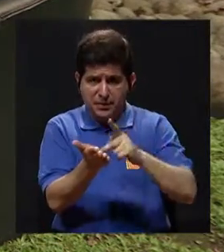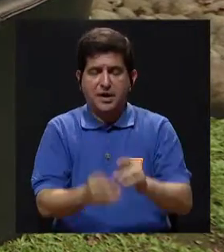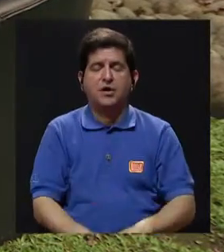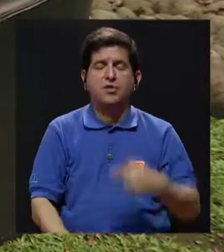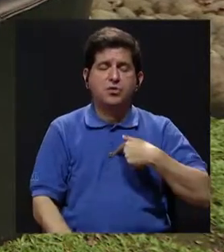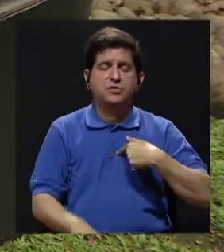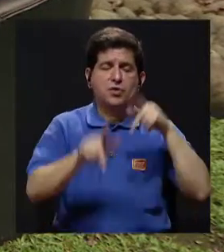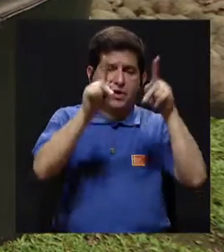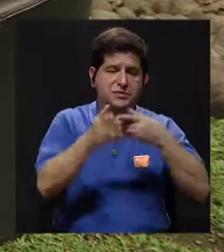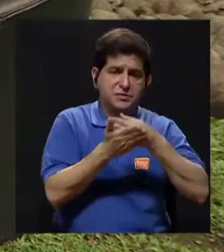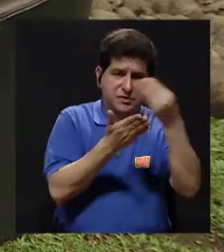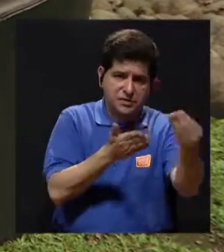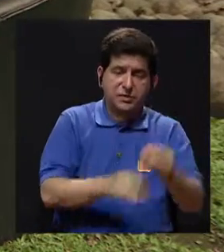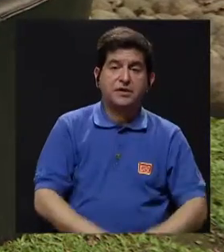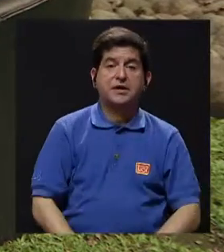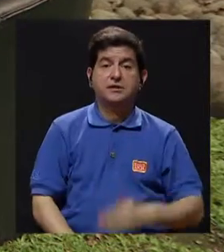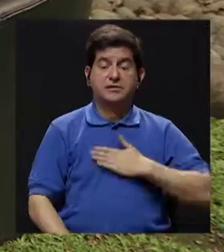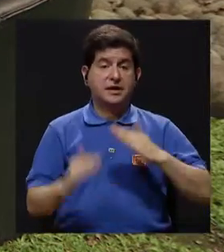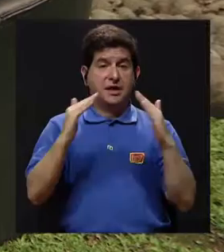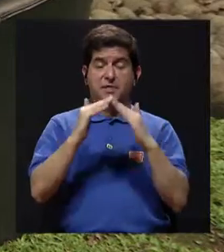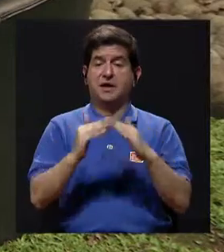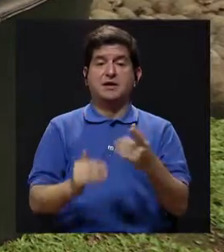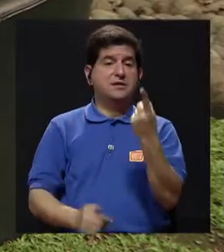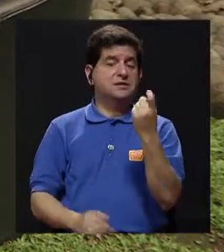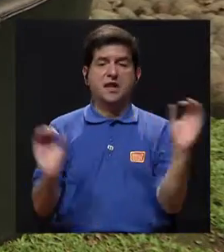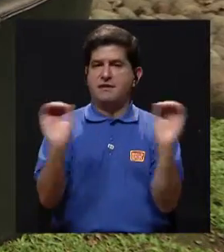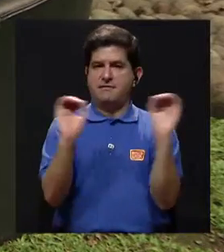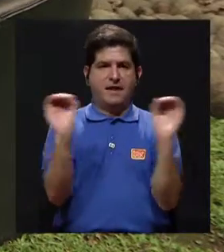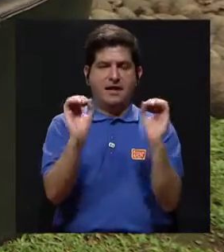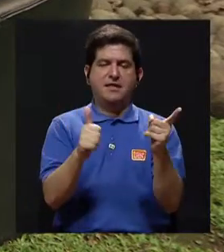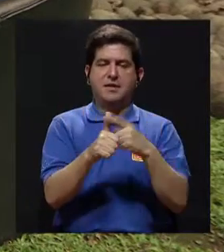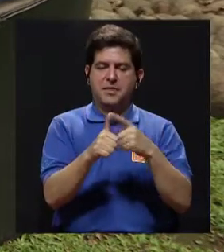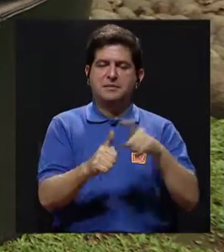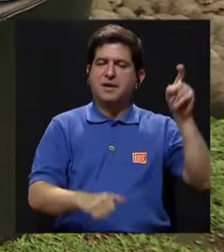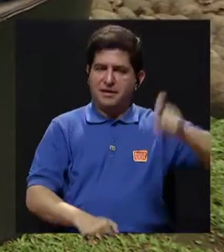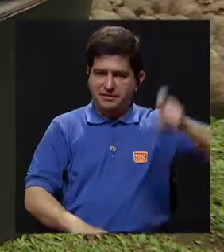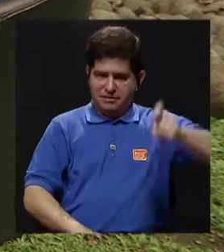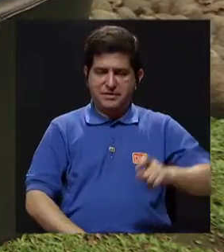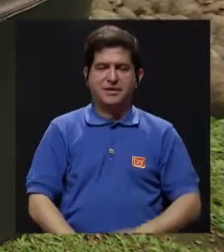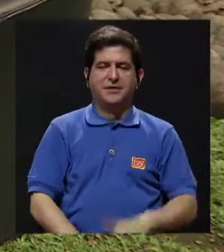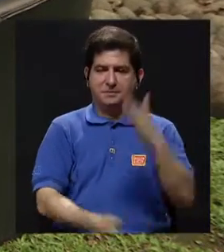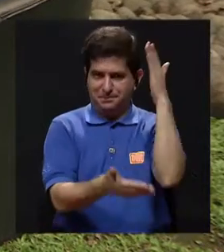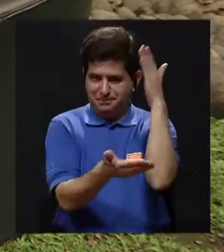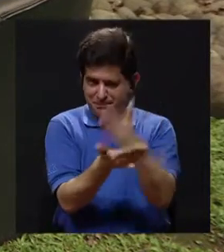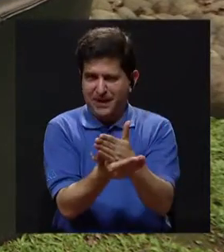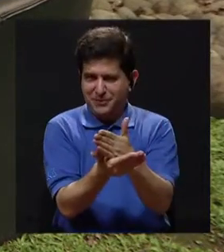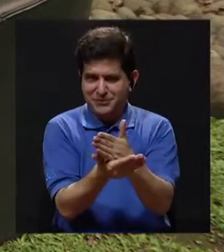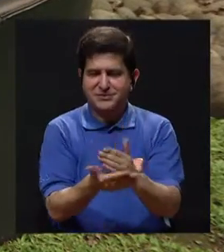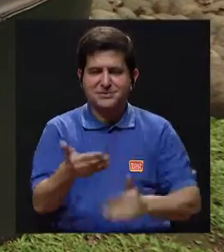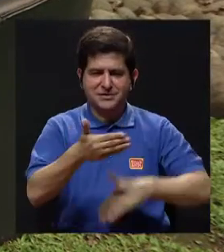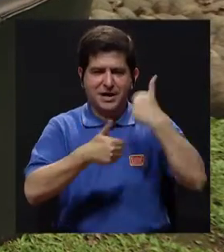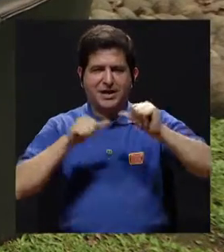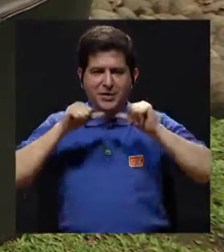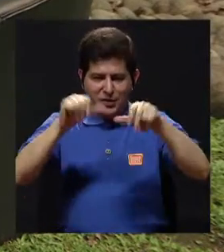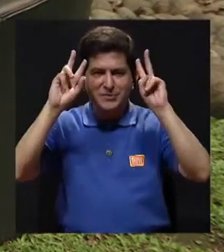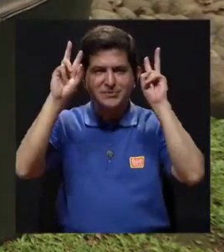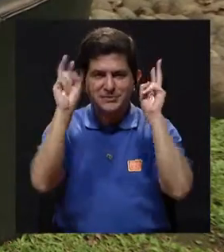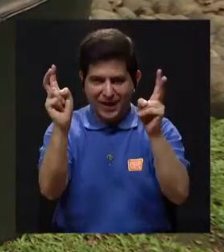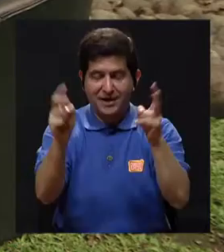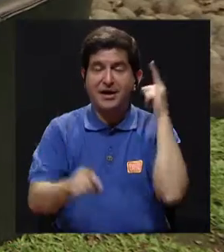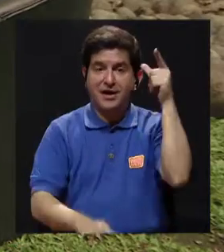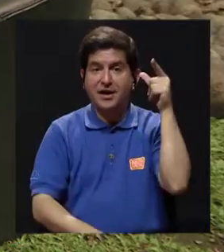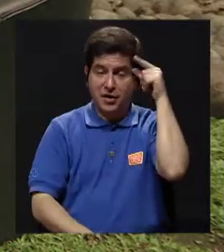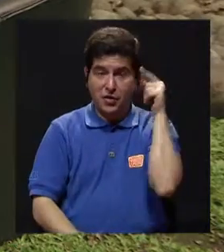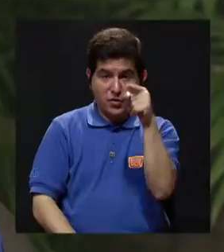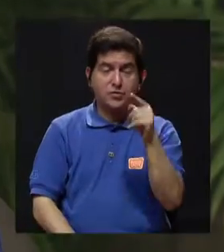yo compro, ante mi casa, que no haga falta nada, ok. Entonces, primero la necesidad. Vamos a hacer una pausa, don Javier, para retomar este tema.